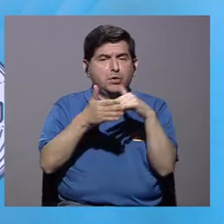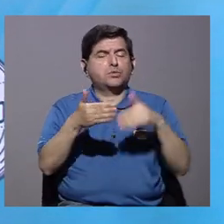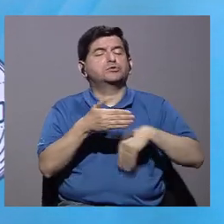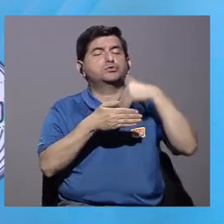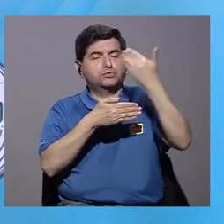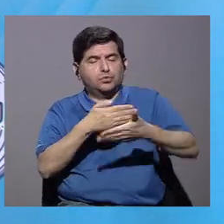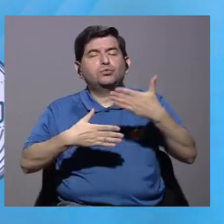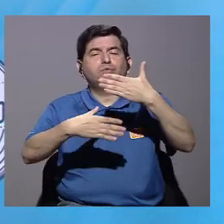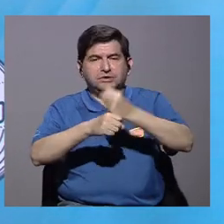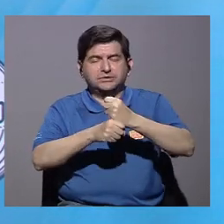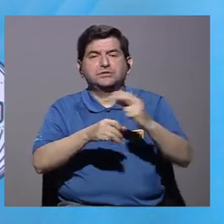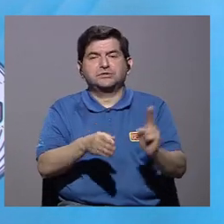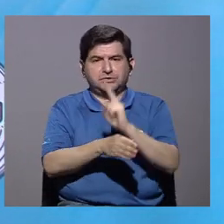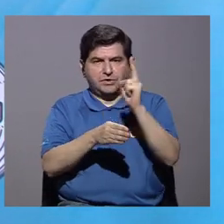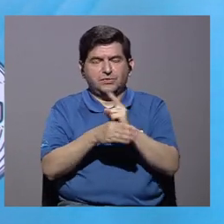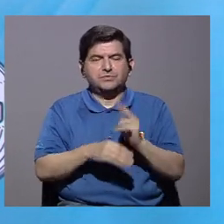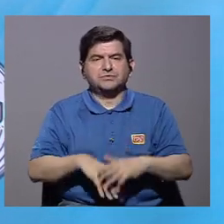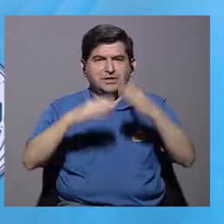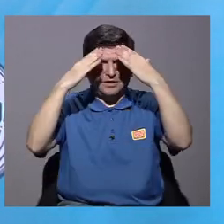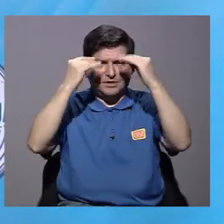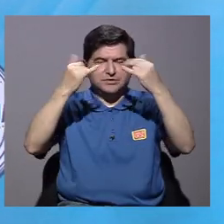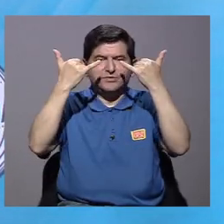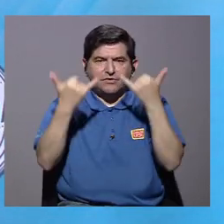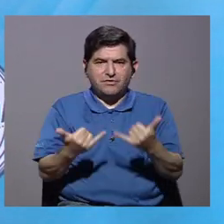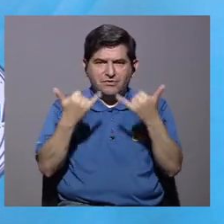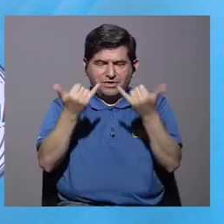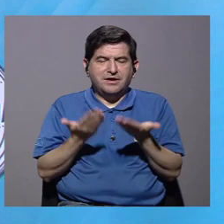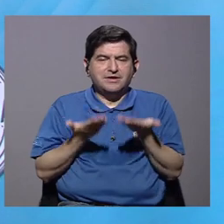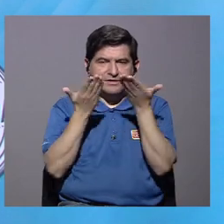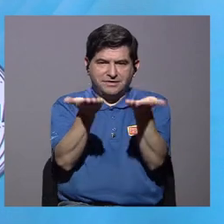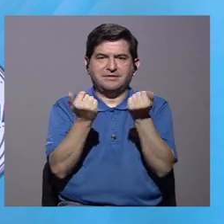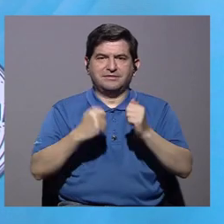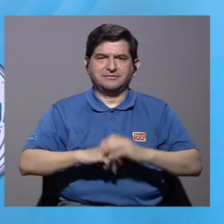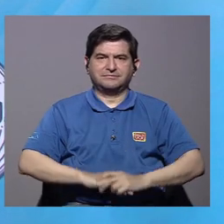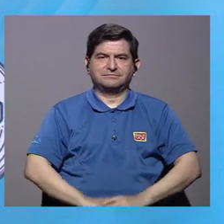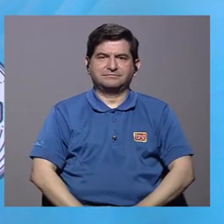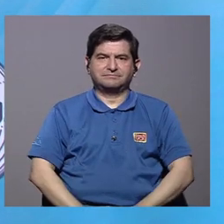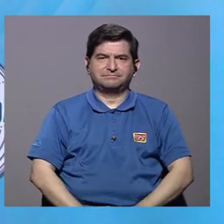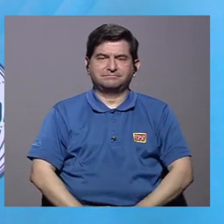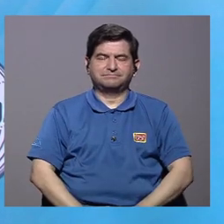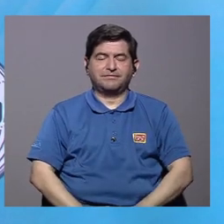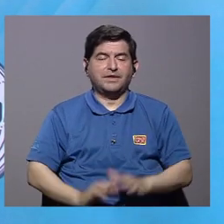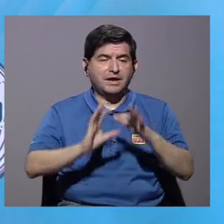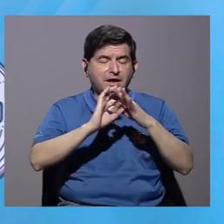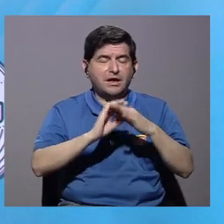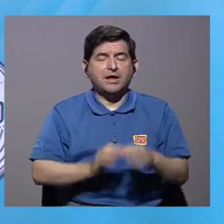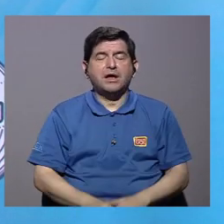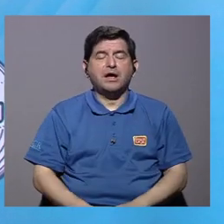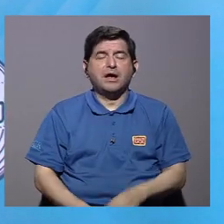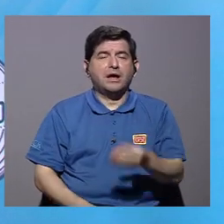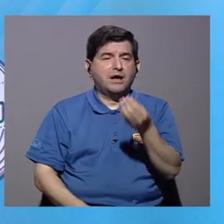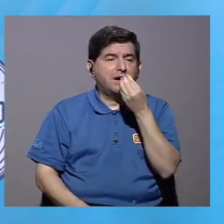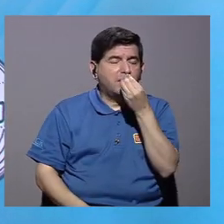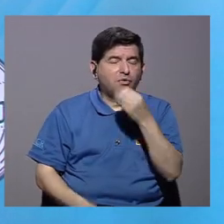eso podría hacerse en un estudio posterior, utilizando los datos que ya dimos.